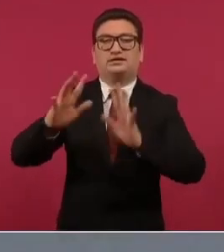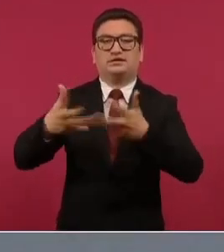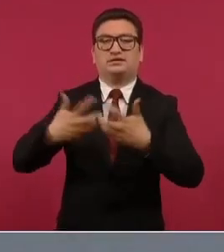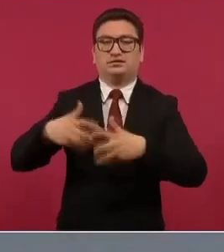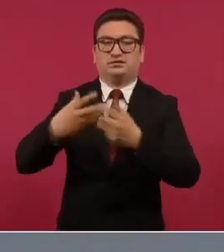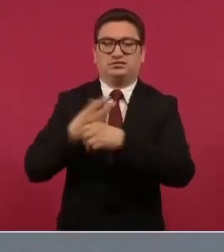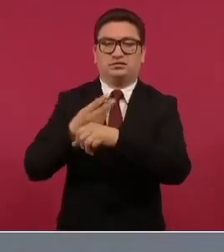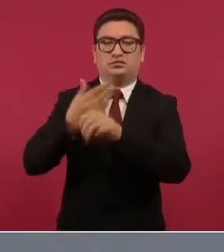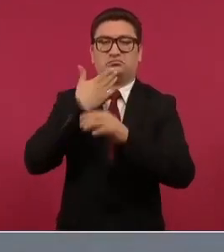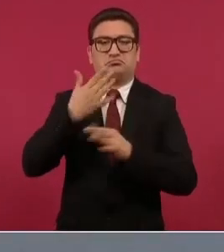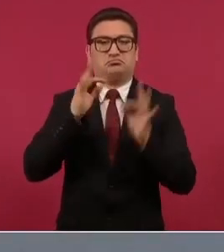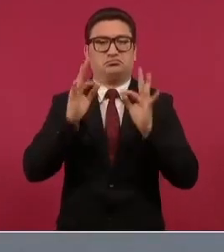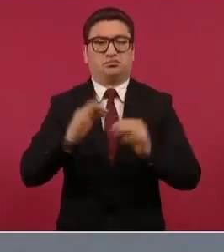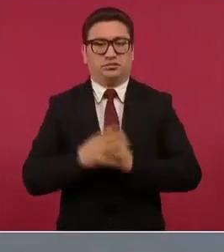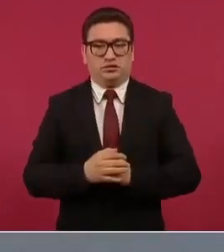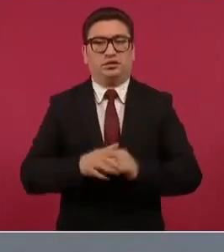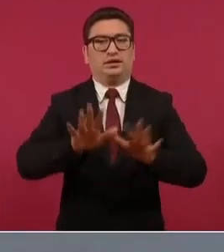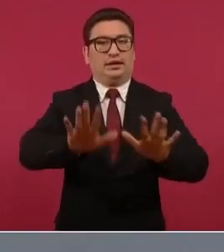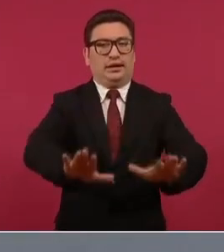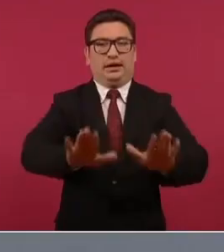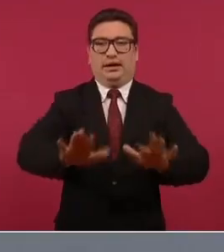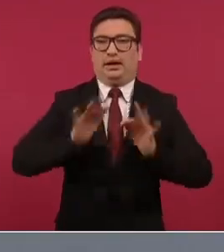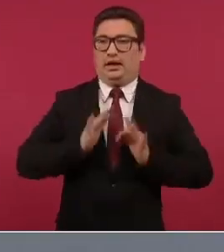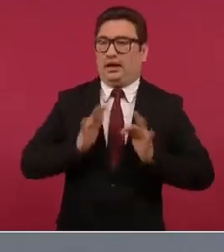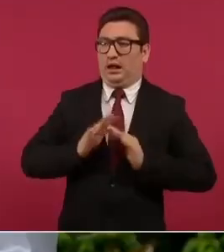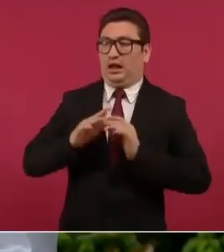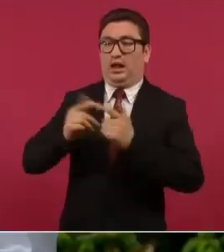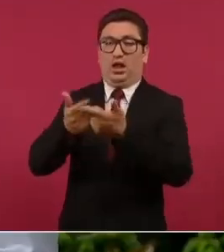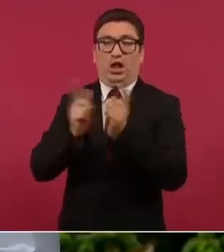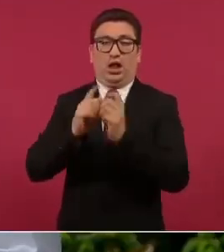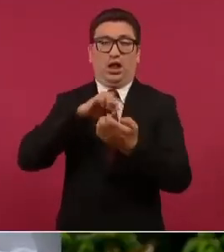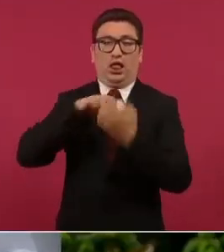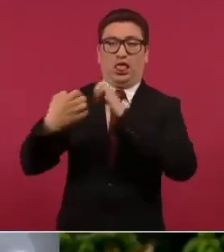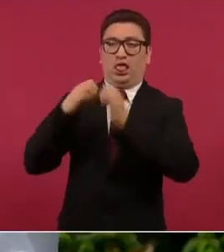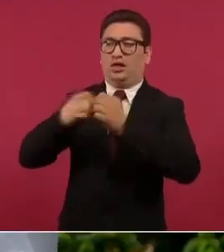y que no coman ansia nuestros adversarios